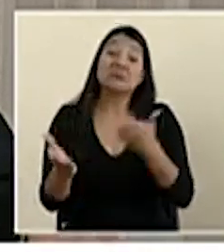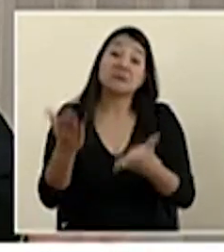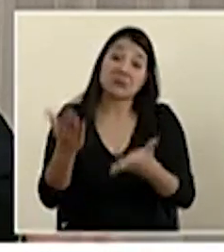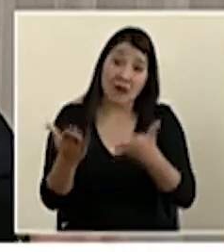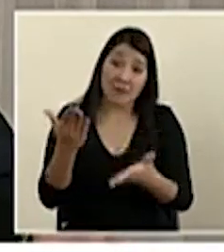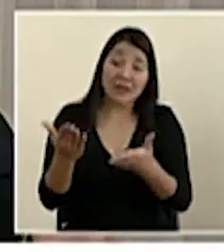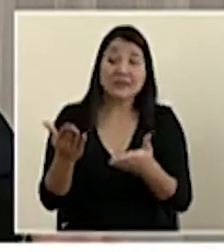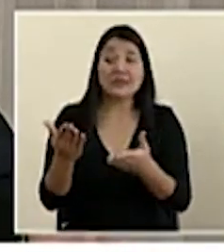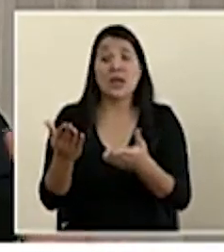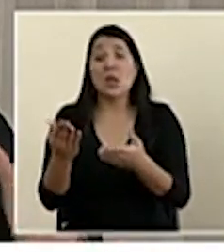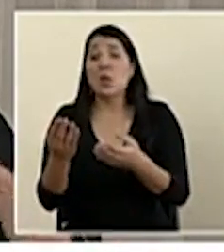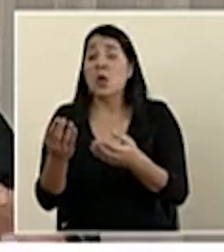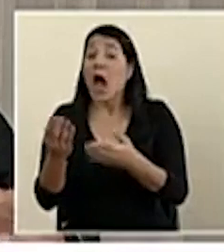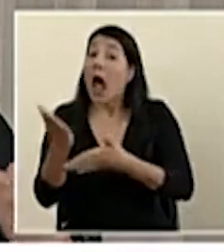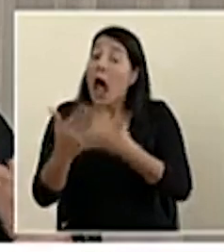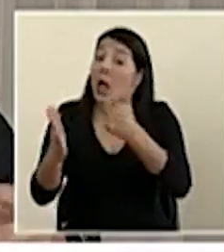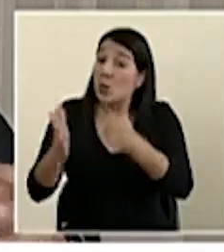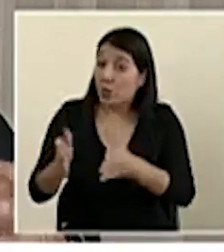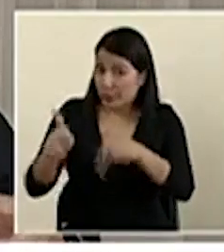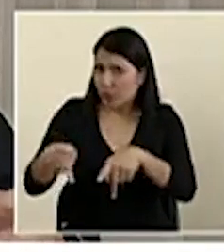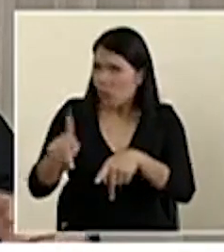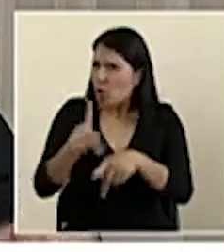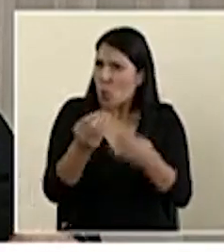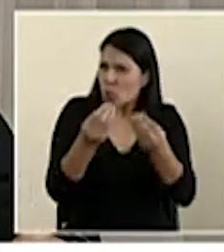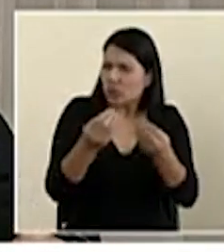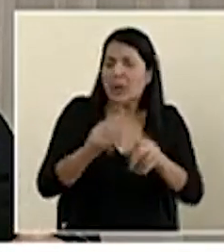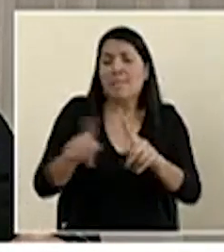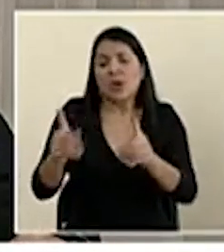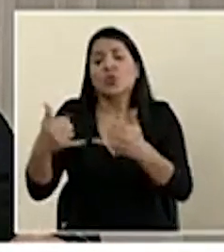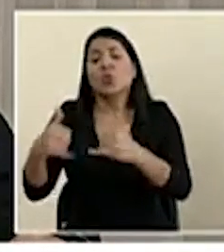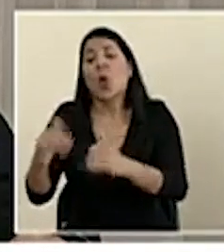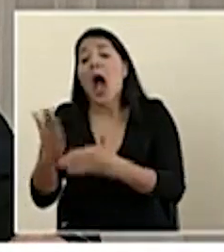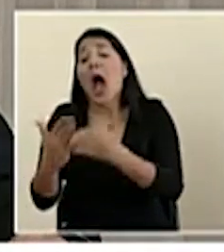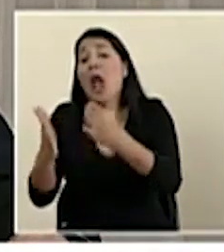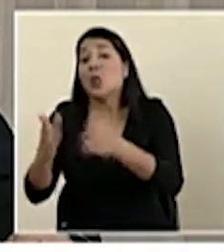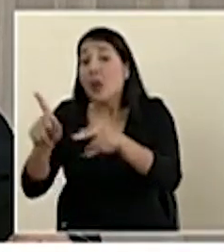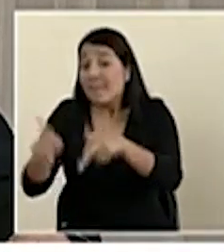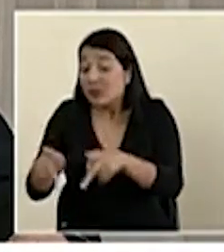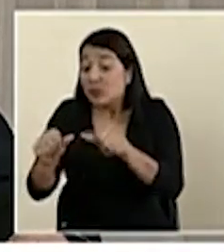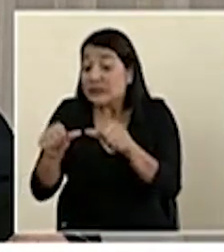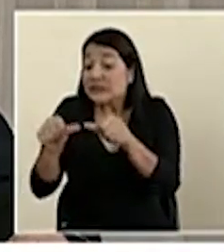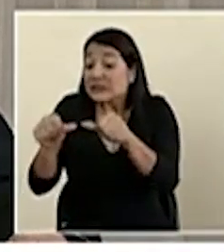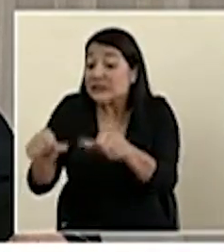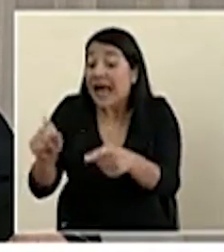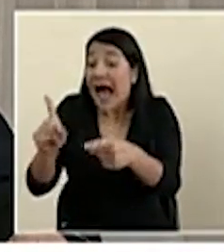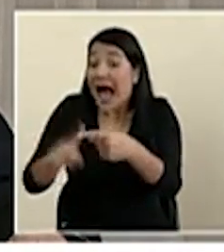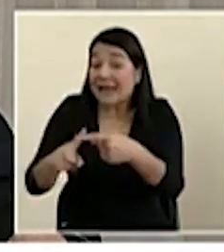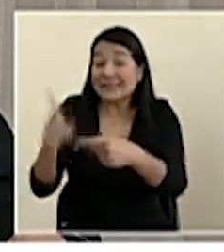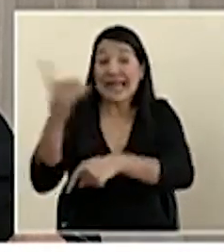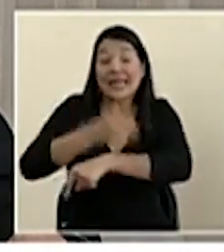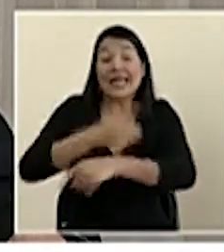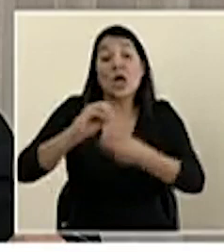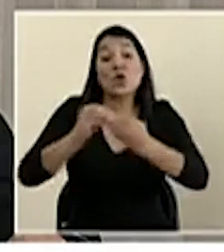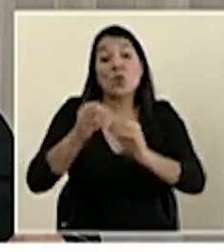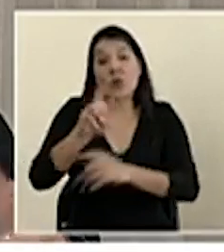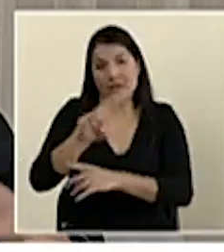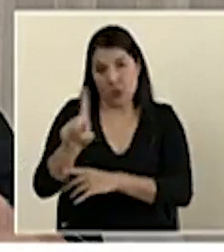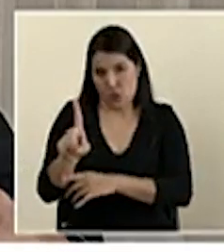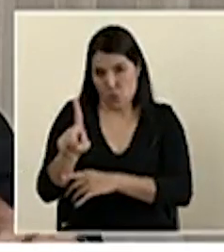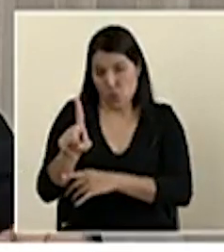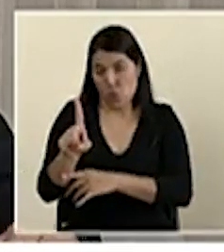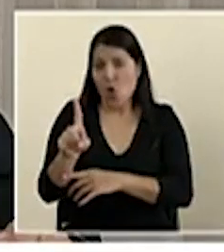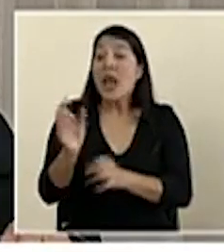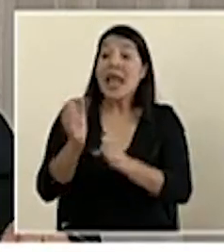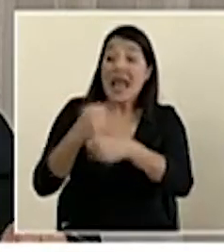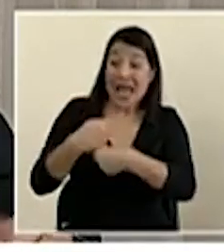No es un porcentaje tan importante, pero sí todavía hay una persistencia de algunas personas al día 21 incluso que todavía después de haberle hecho la prueba